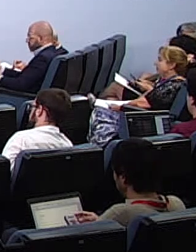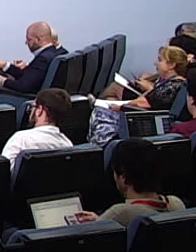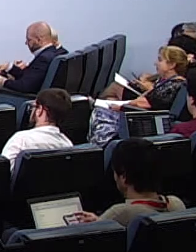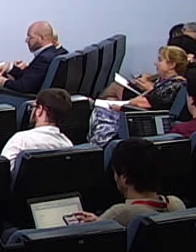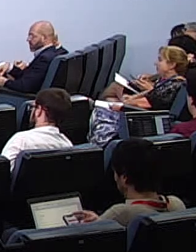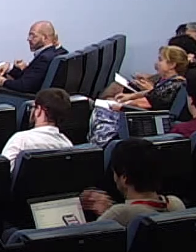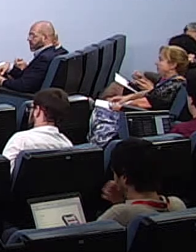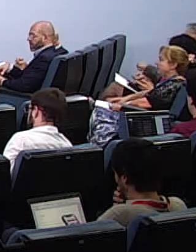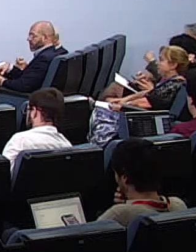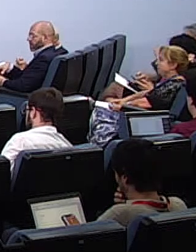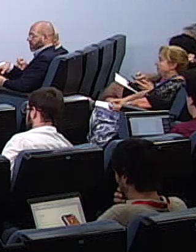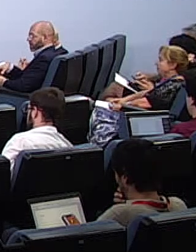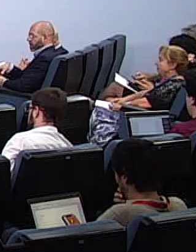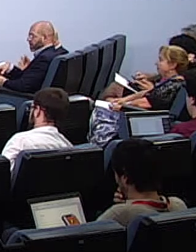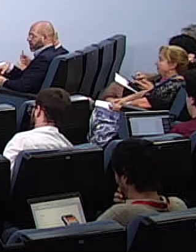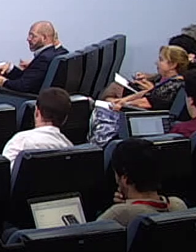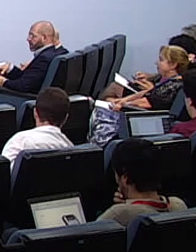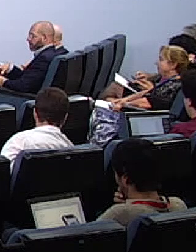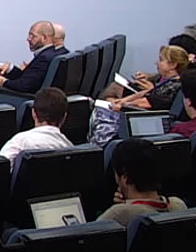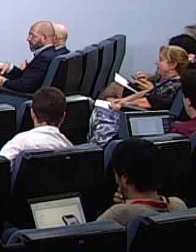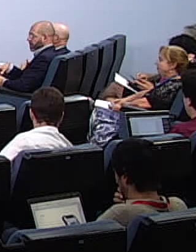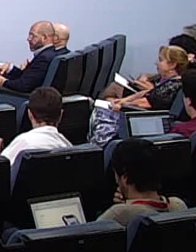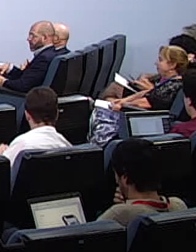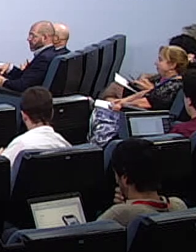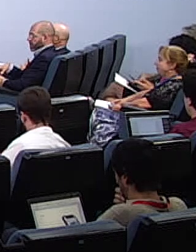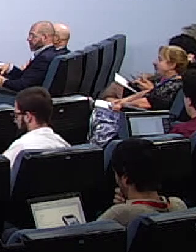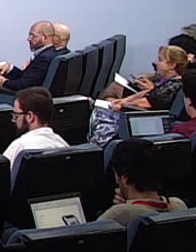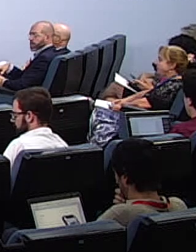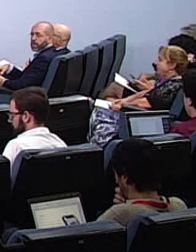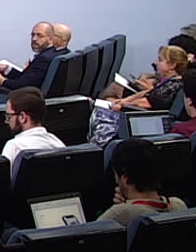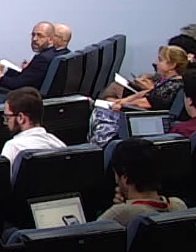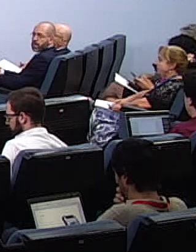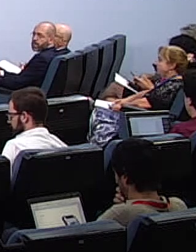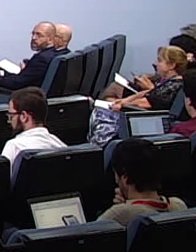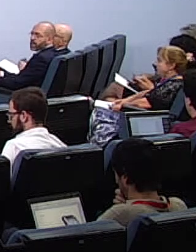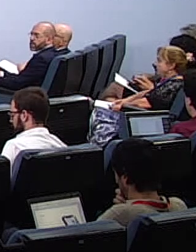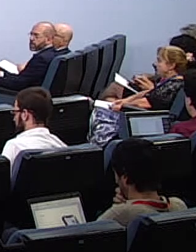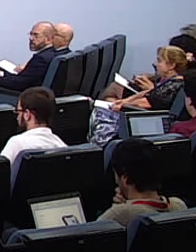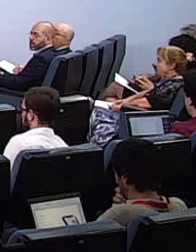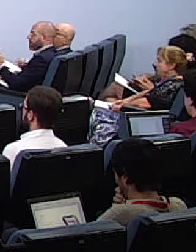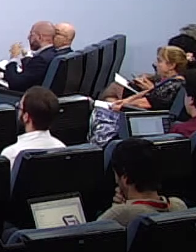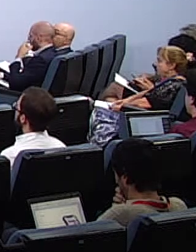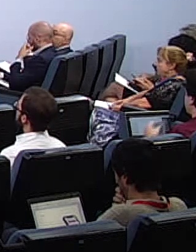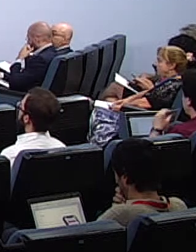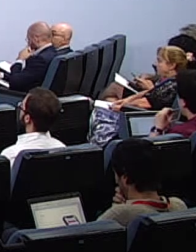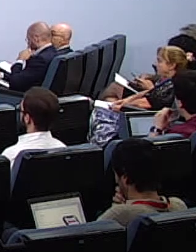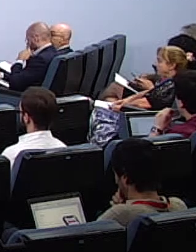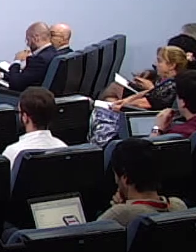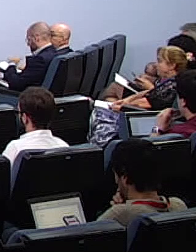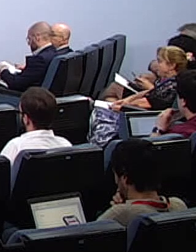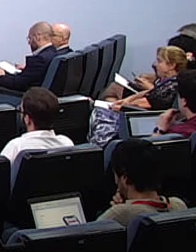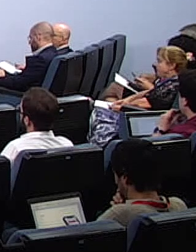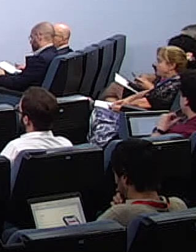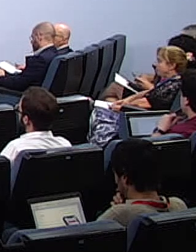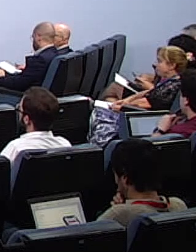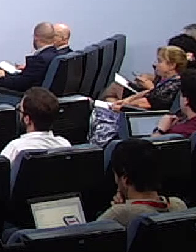Fernando Simón, que es el que ha estado detrás de este real decreto y que es un real decreto que tenemos pendiente desde el año